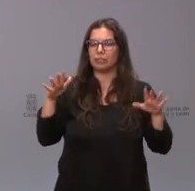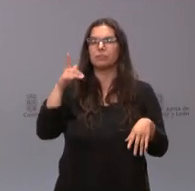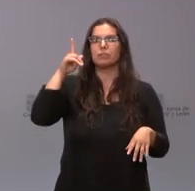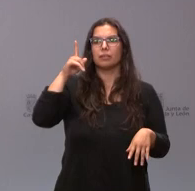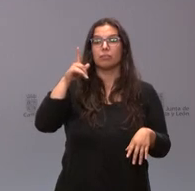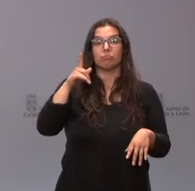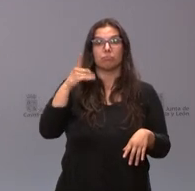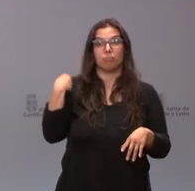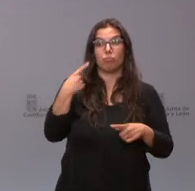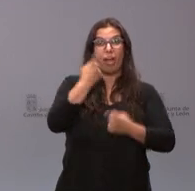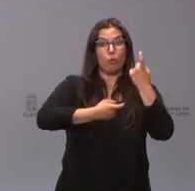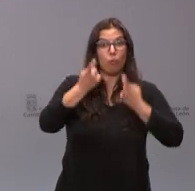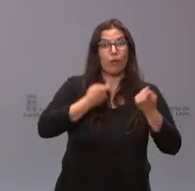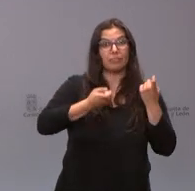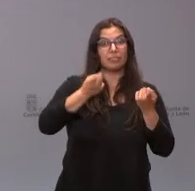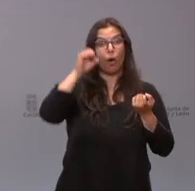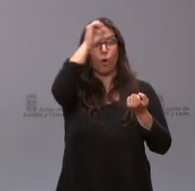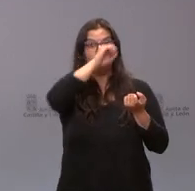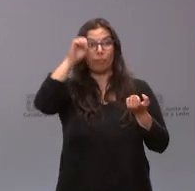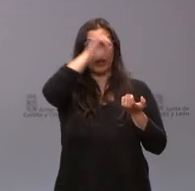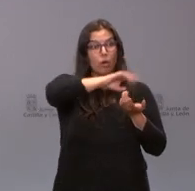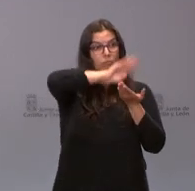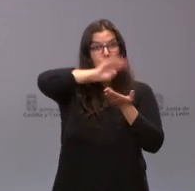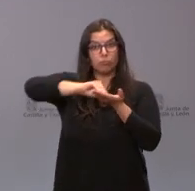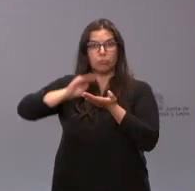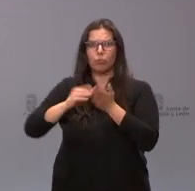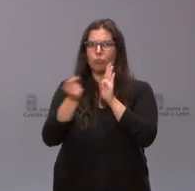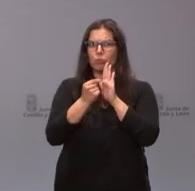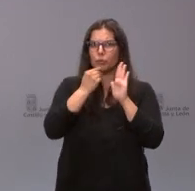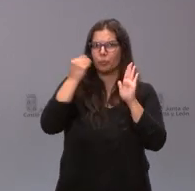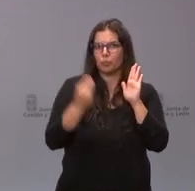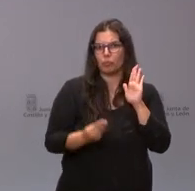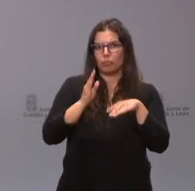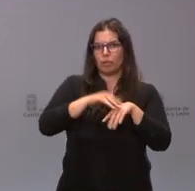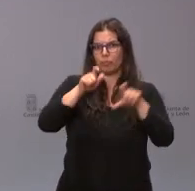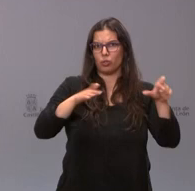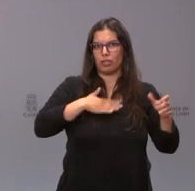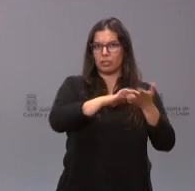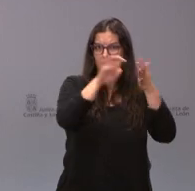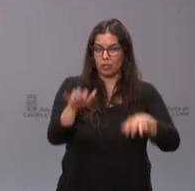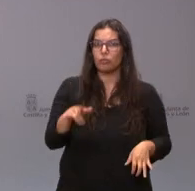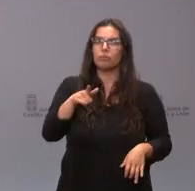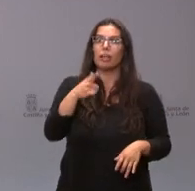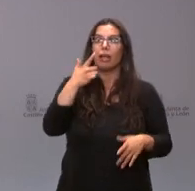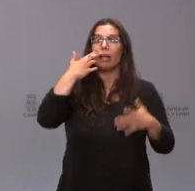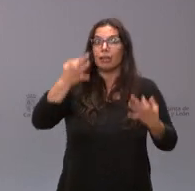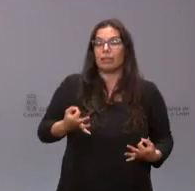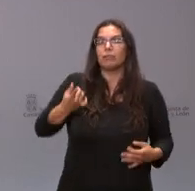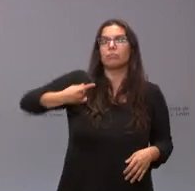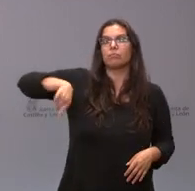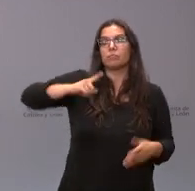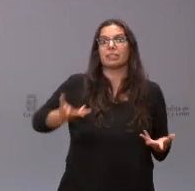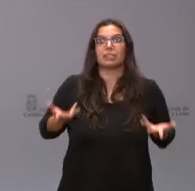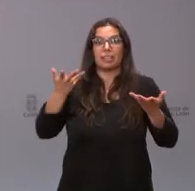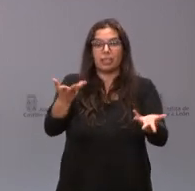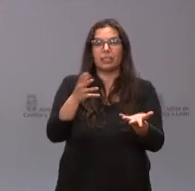valorado en todas las encuestas por las personas de Castilla y León y que, lógicamente, en la medida que es un servicio que se presta